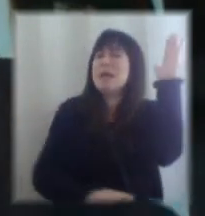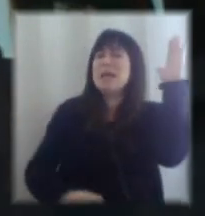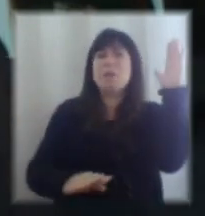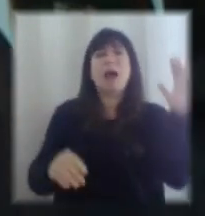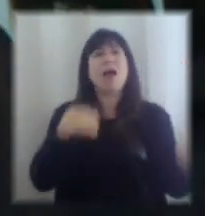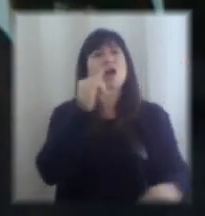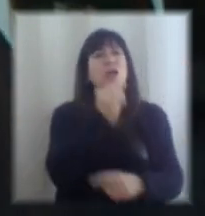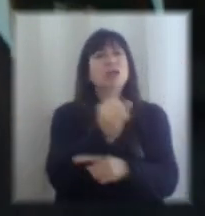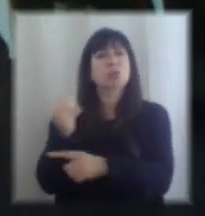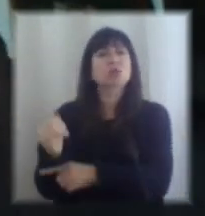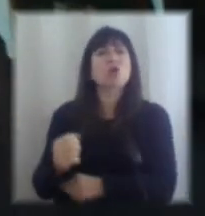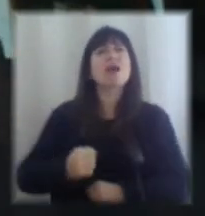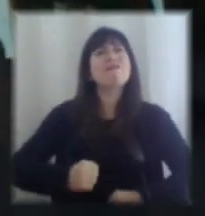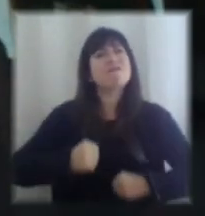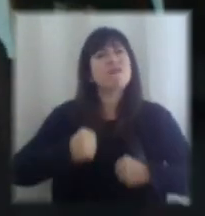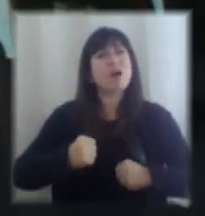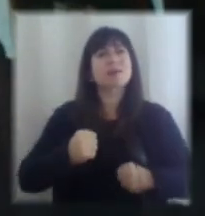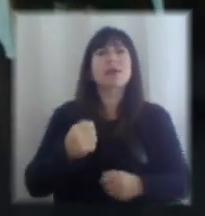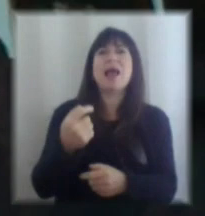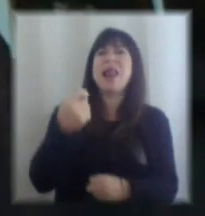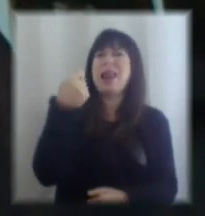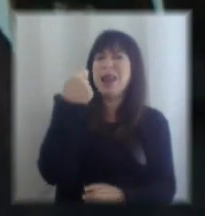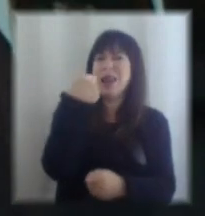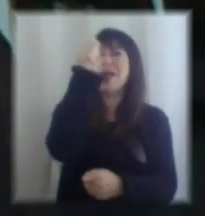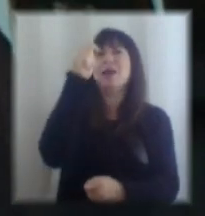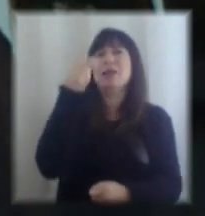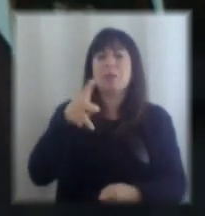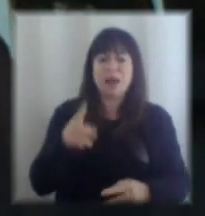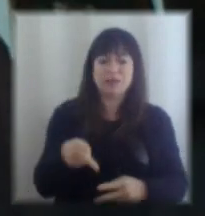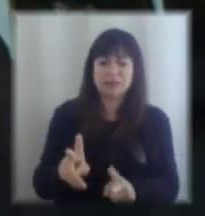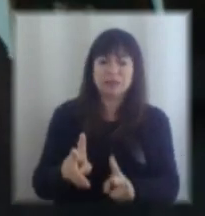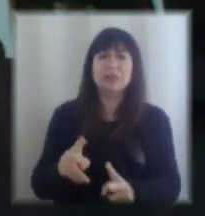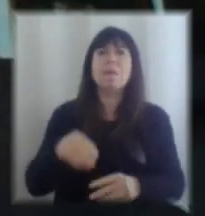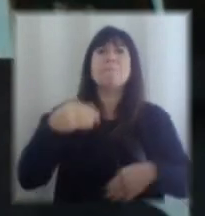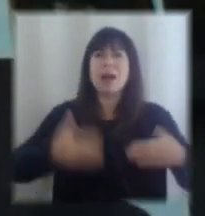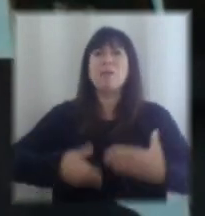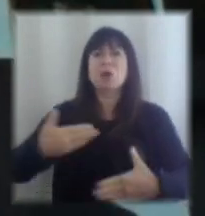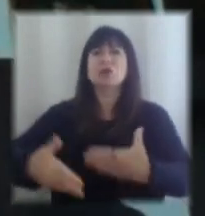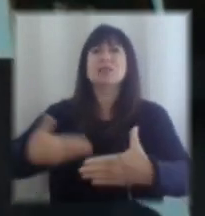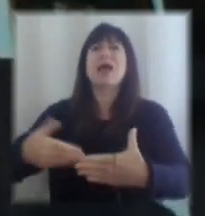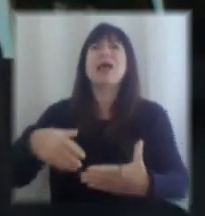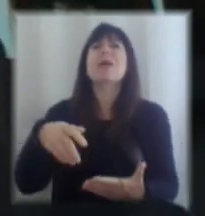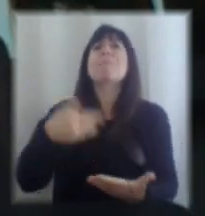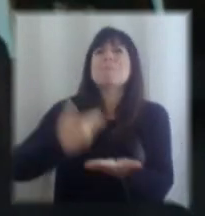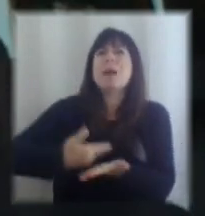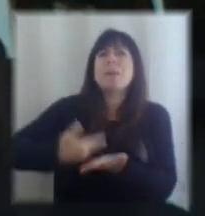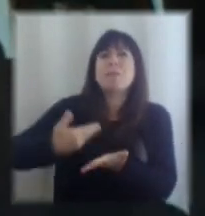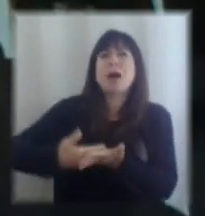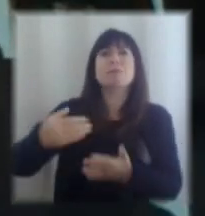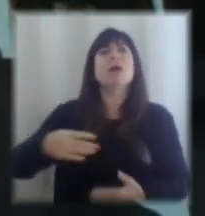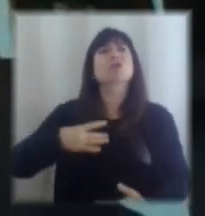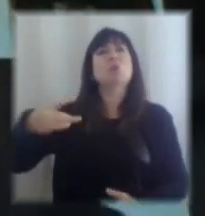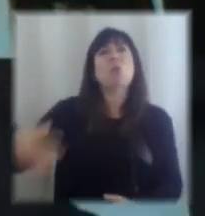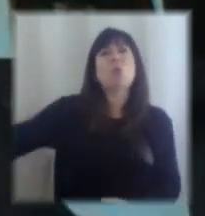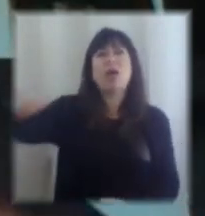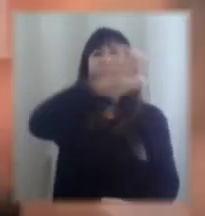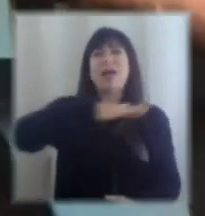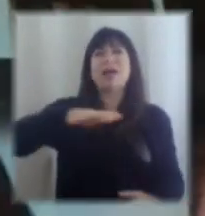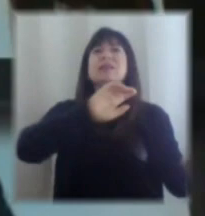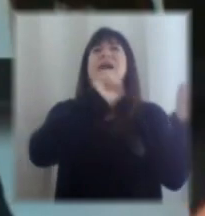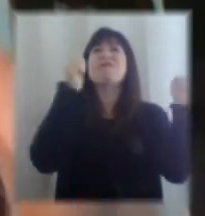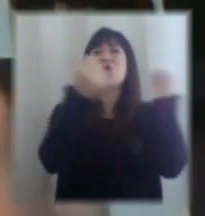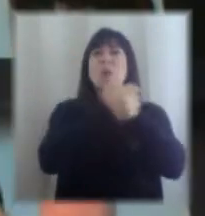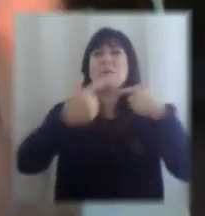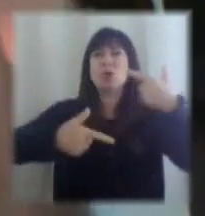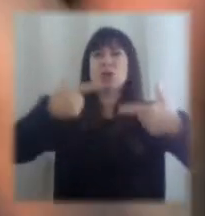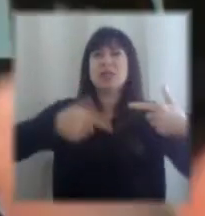fuertes, que puedan, por así decirlo, procesar las demandas ciudadanas y transformarlas en políticas públicas de largo plazo. Y estos